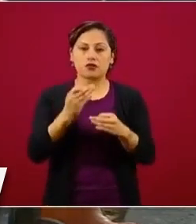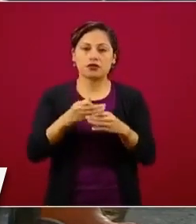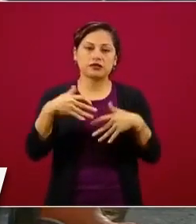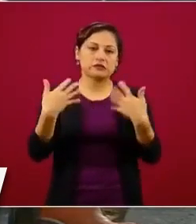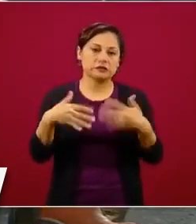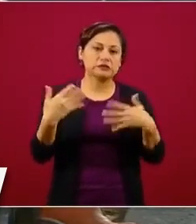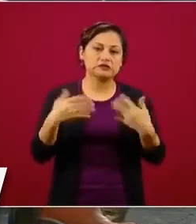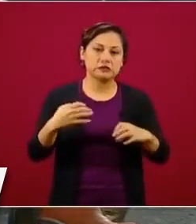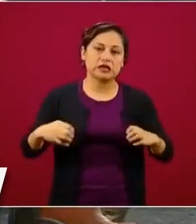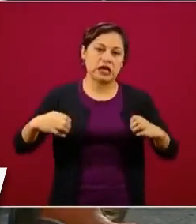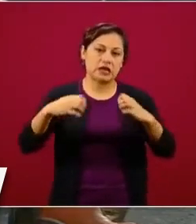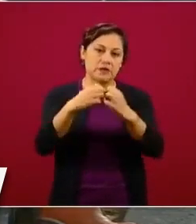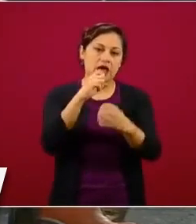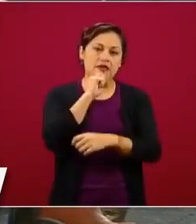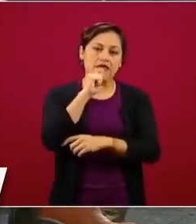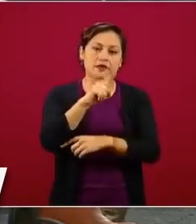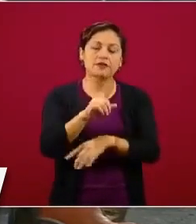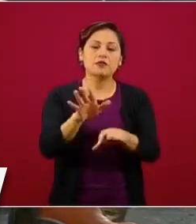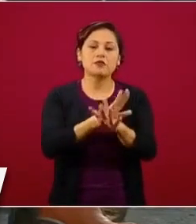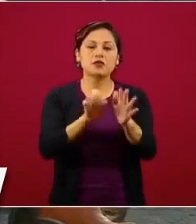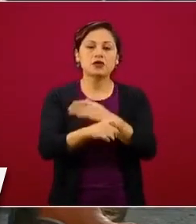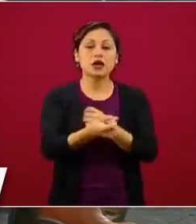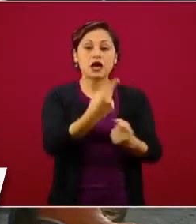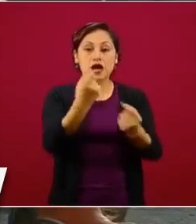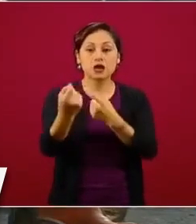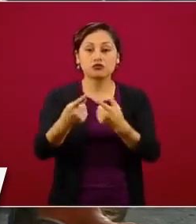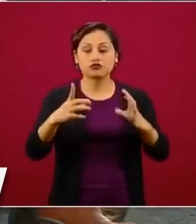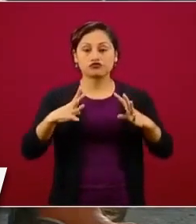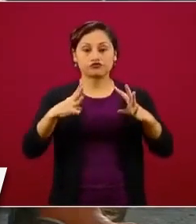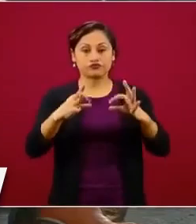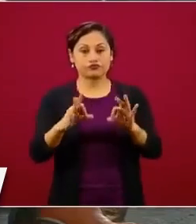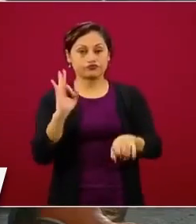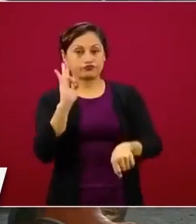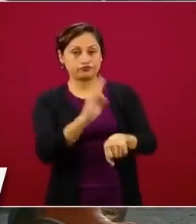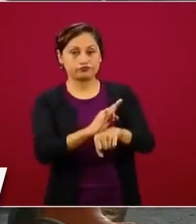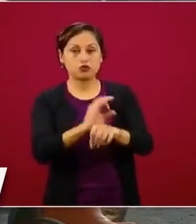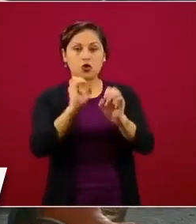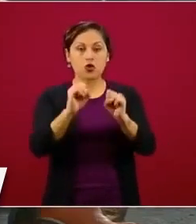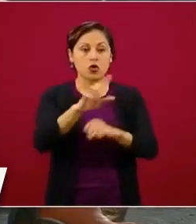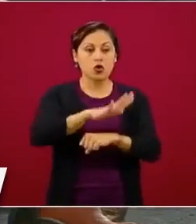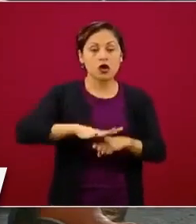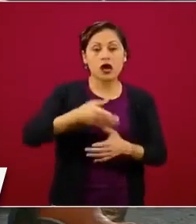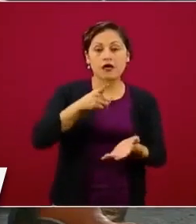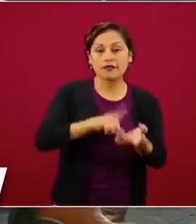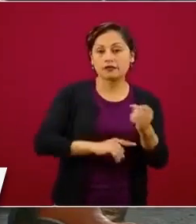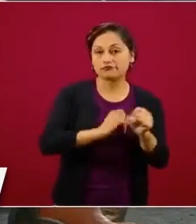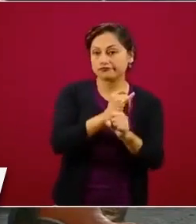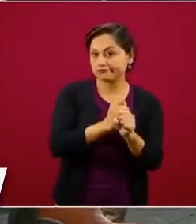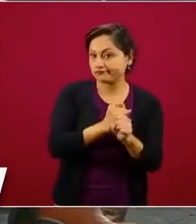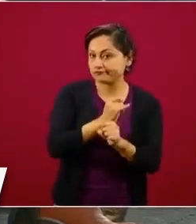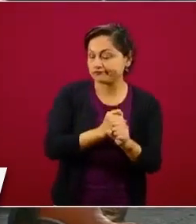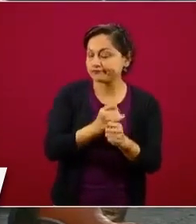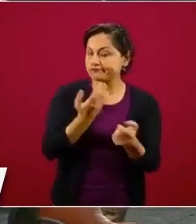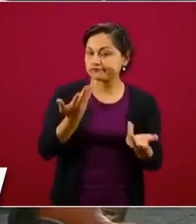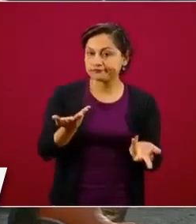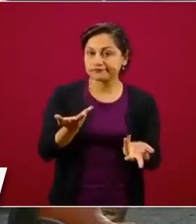son de fundaciones o están dedicados a la investigación o es parte de su labor. También